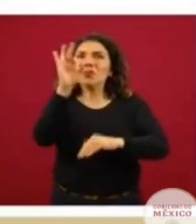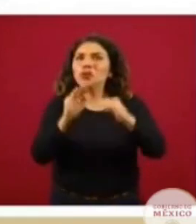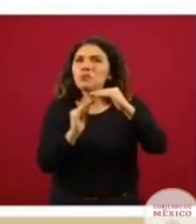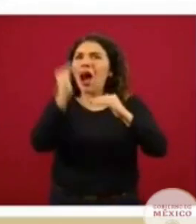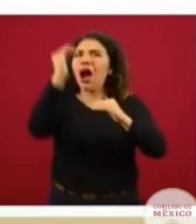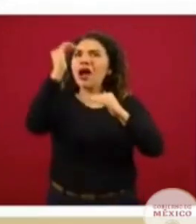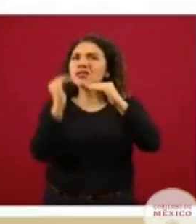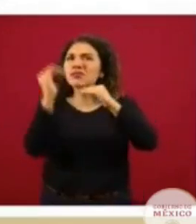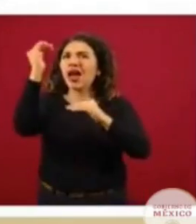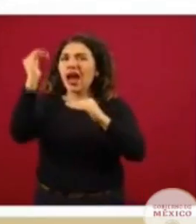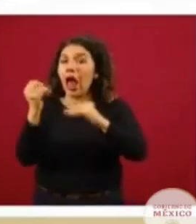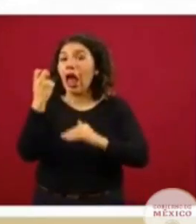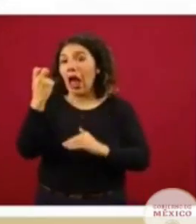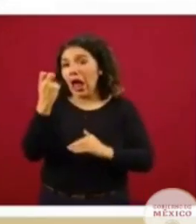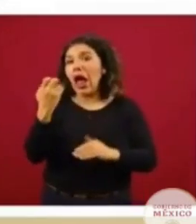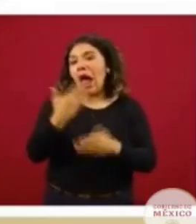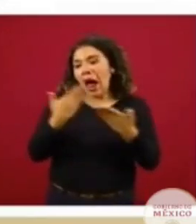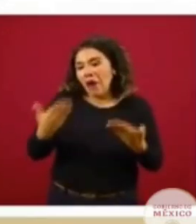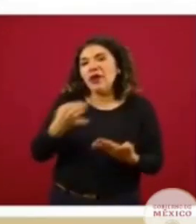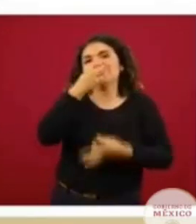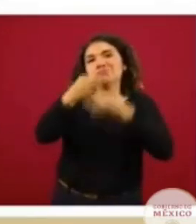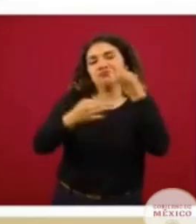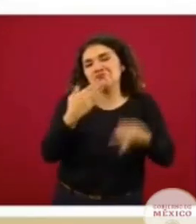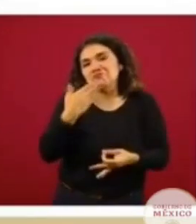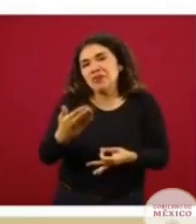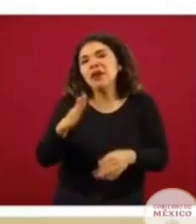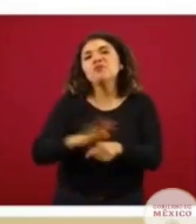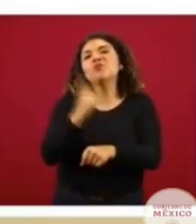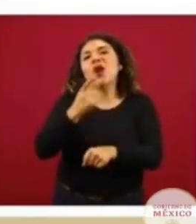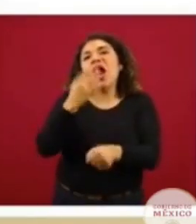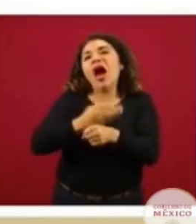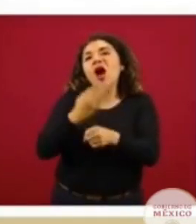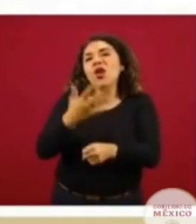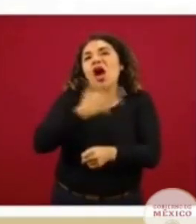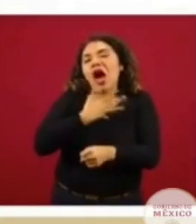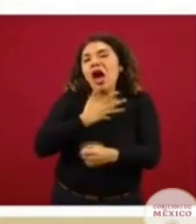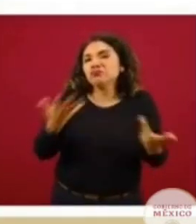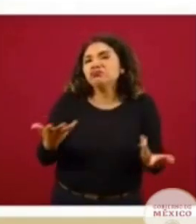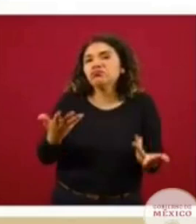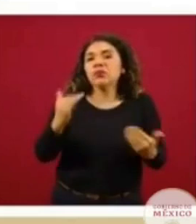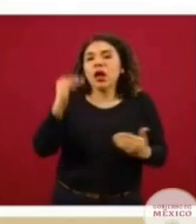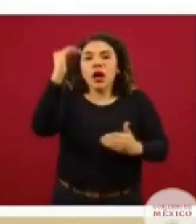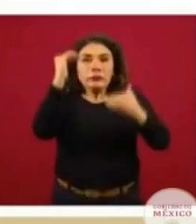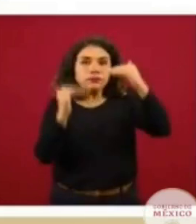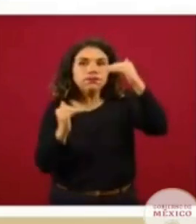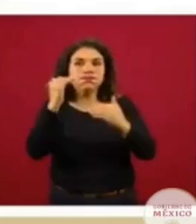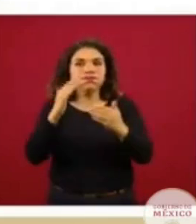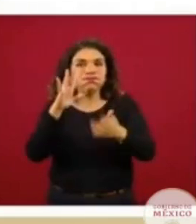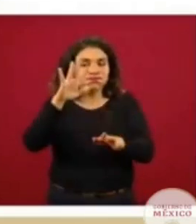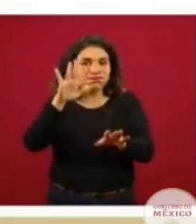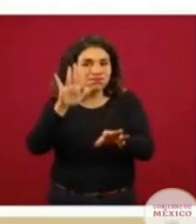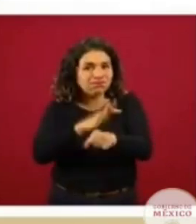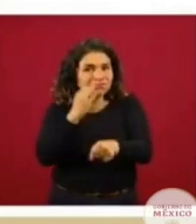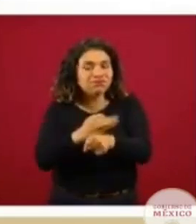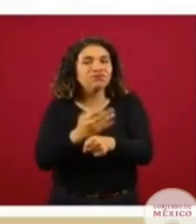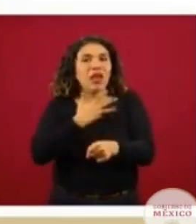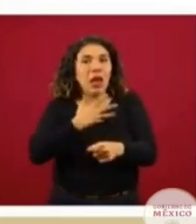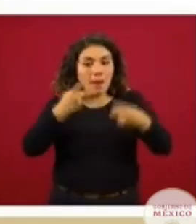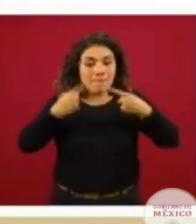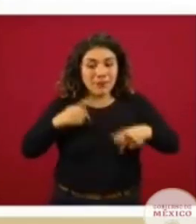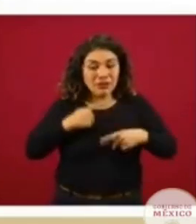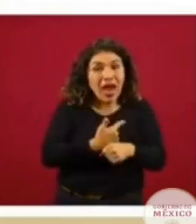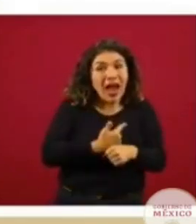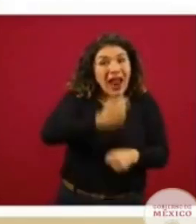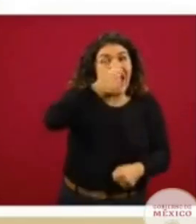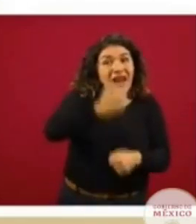seguridad. Entonces, esto es bueno porque quiere decir que, por un lado, el balance que se da entre las personas